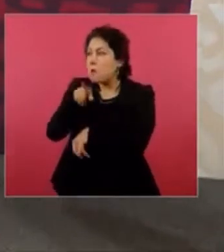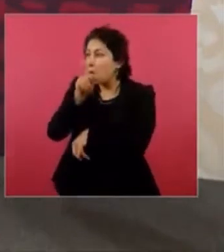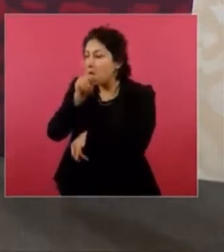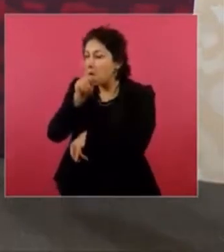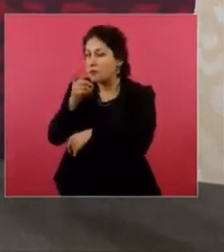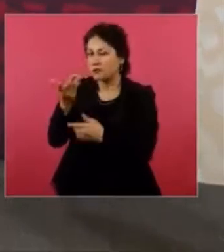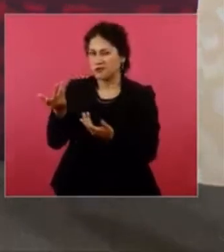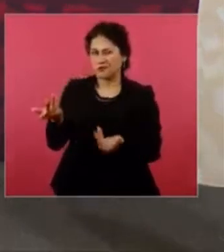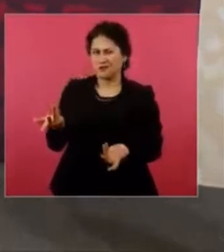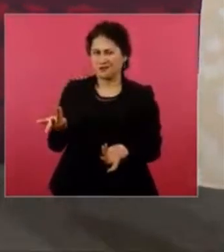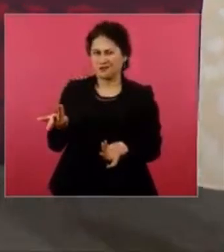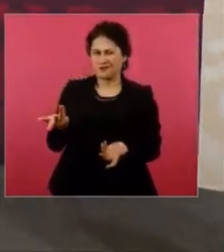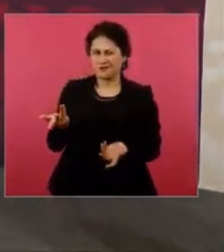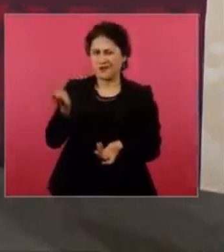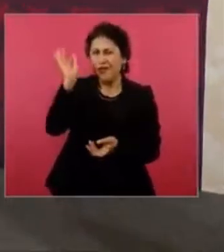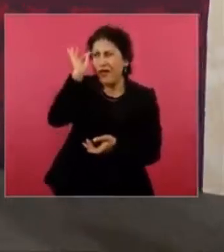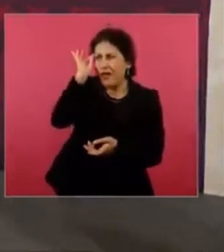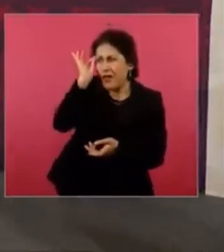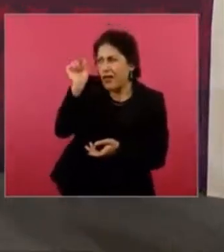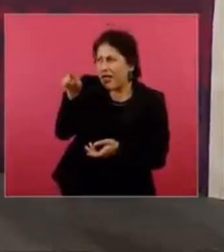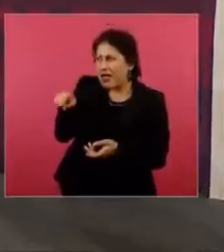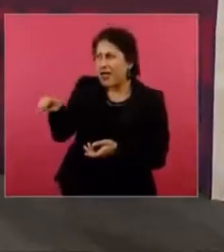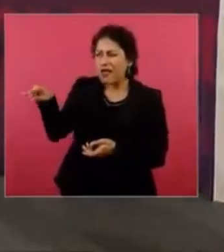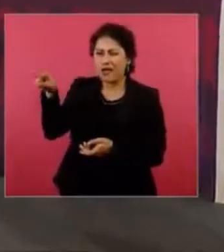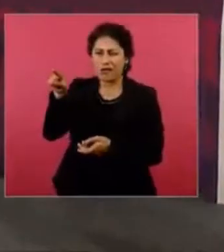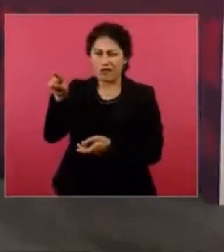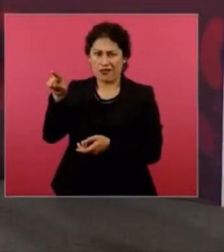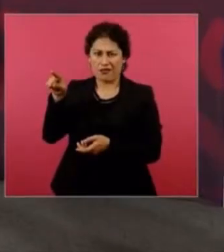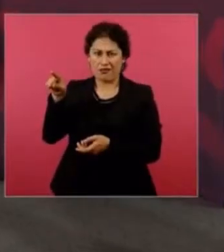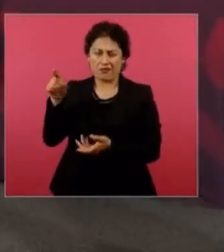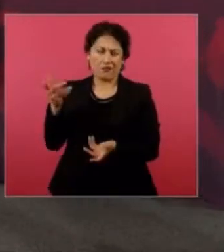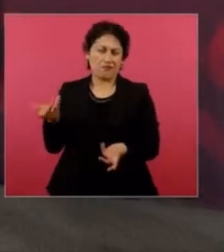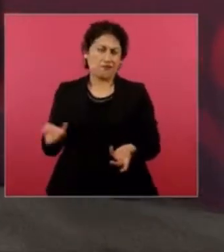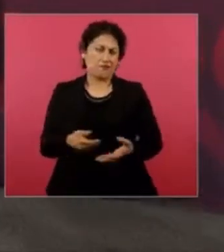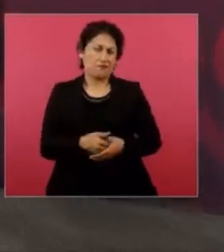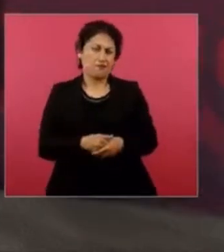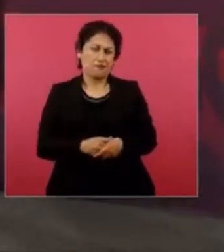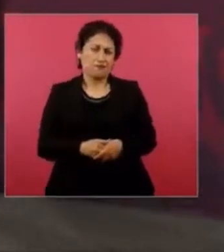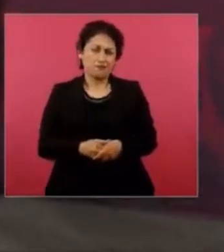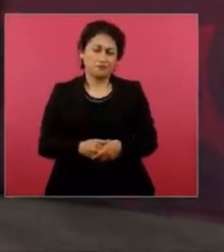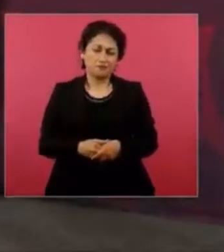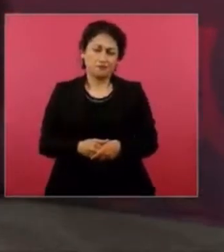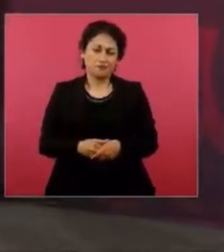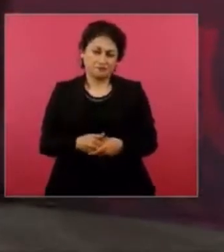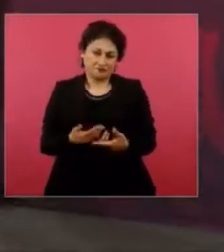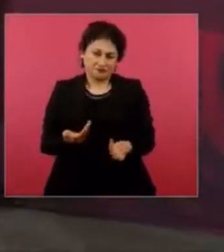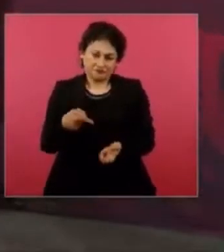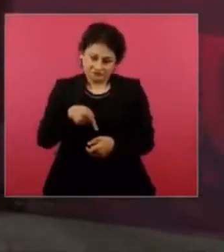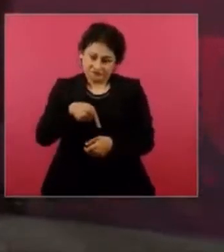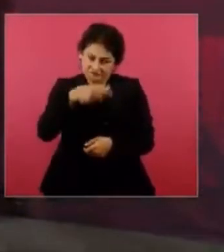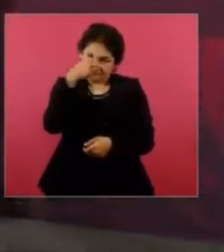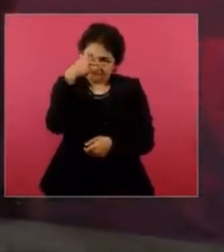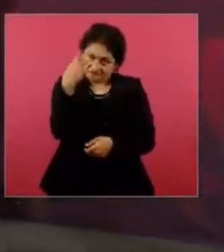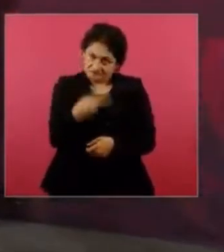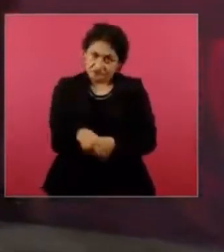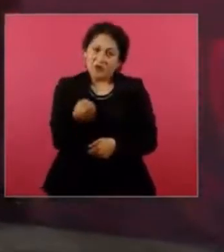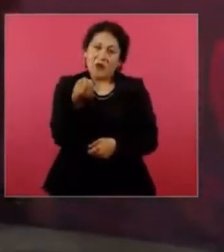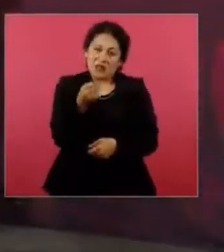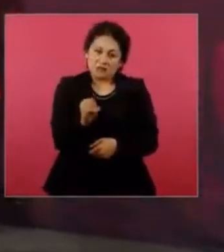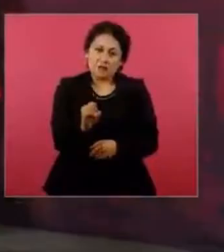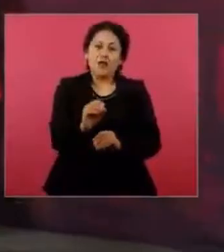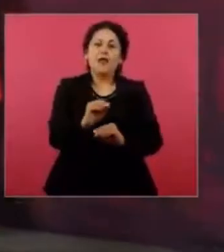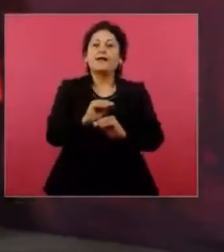los medios de manipulación en nuestro país, con honrosas excepciones.